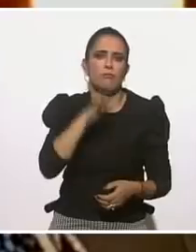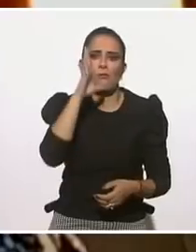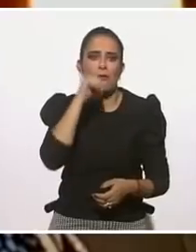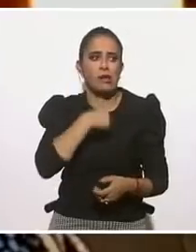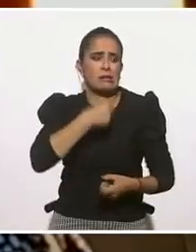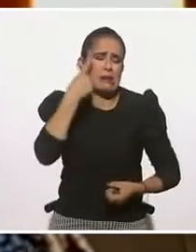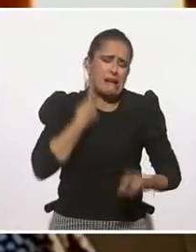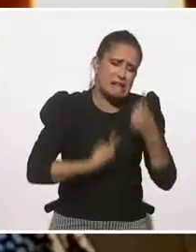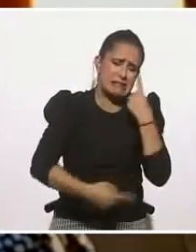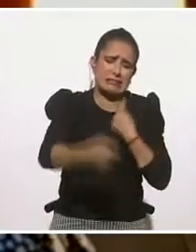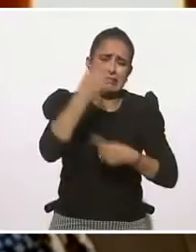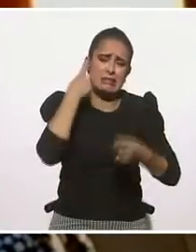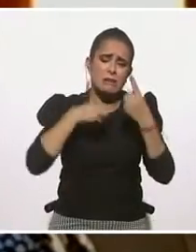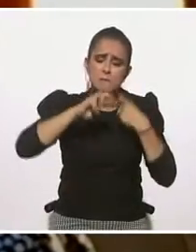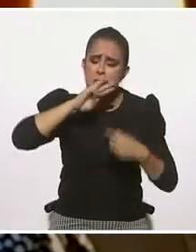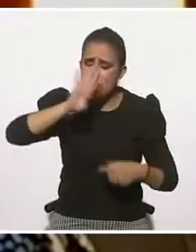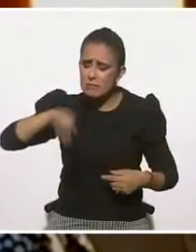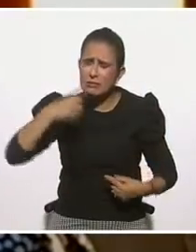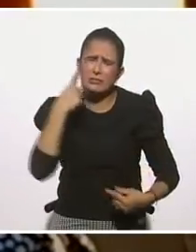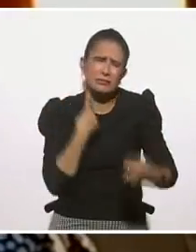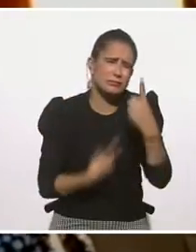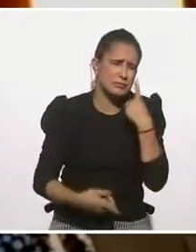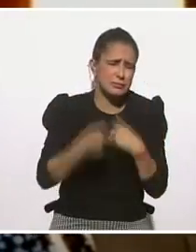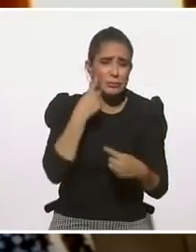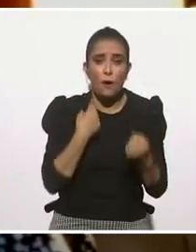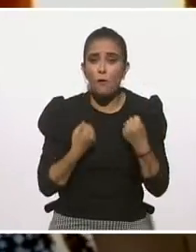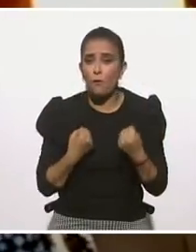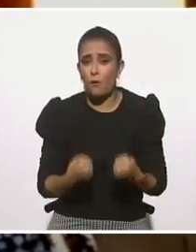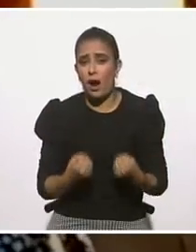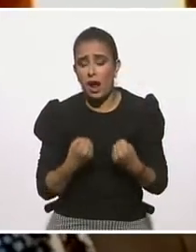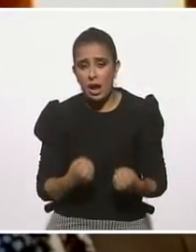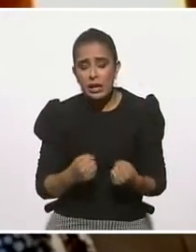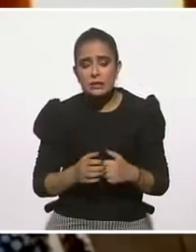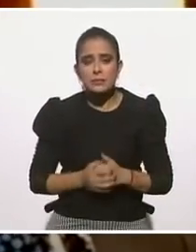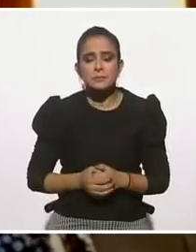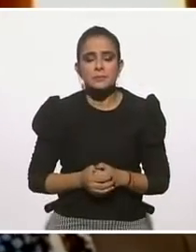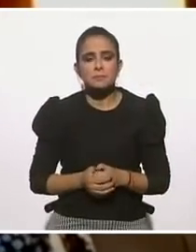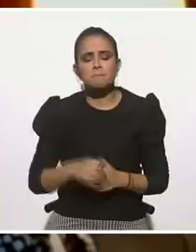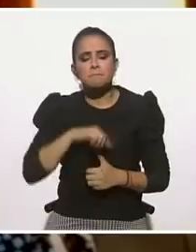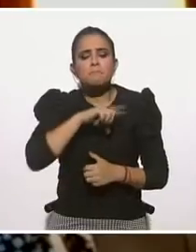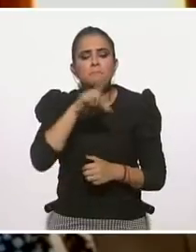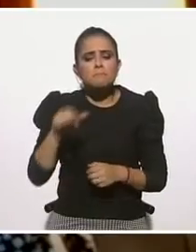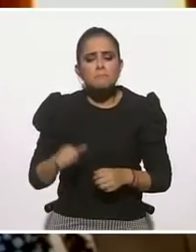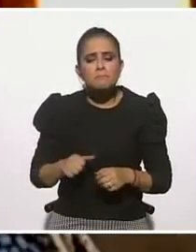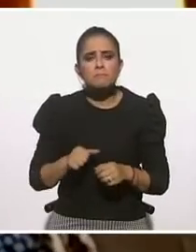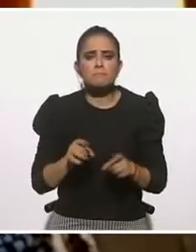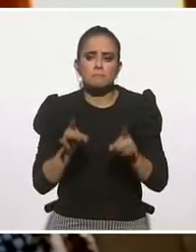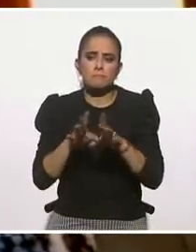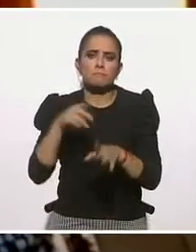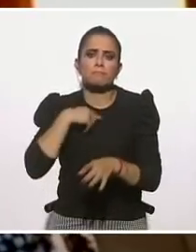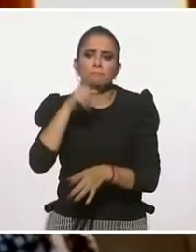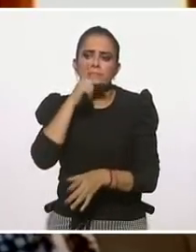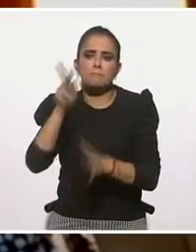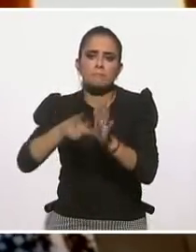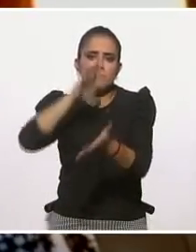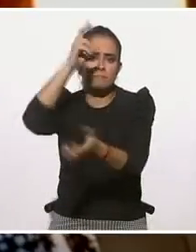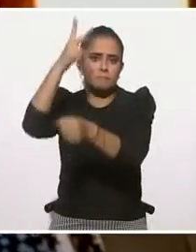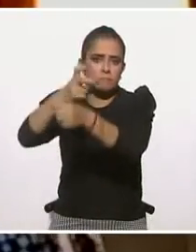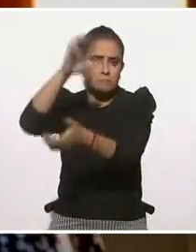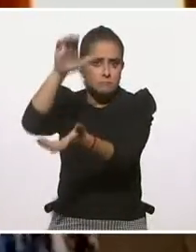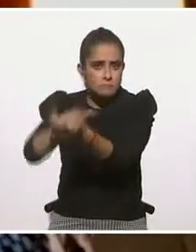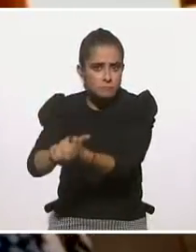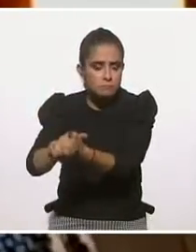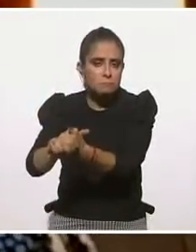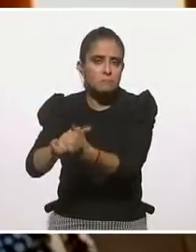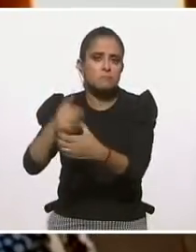en llanto. Y bueno, se generaron circunstancias porque mi papá volvió a casarse, nos